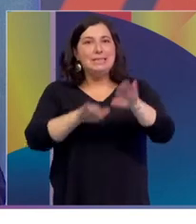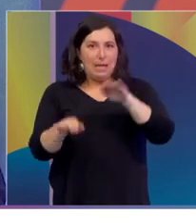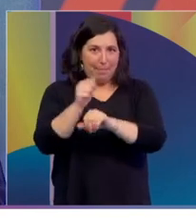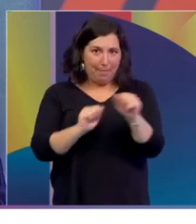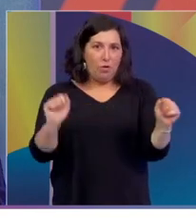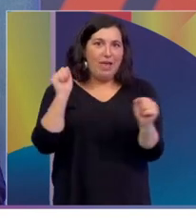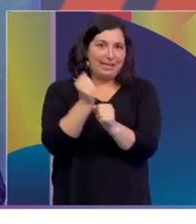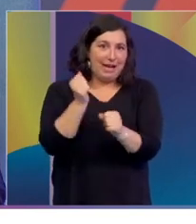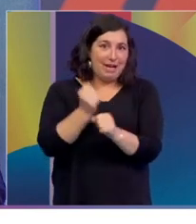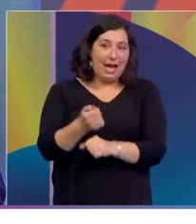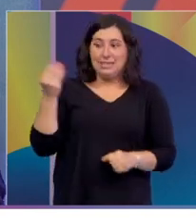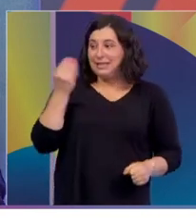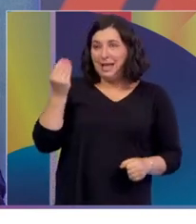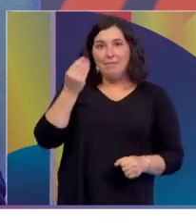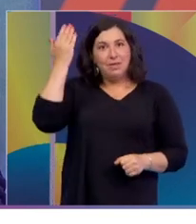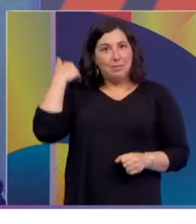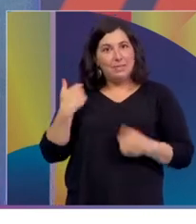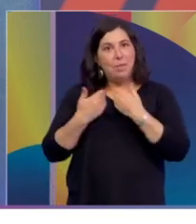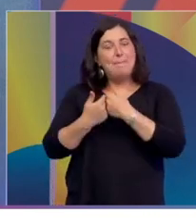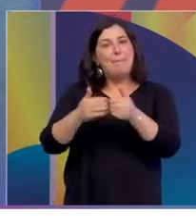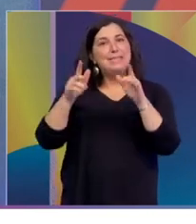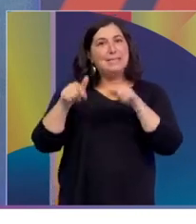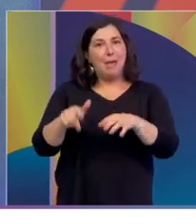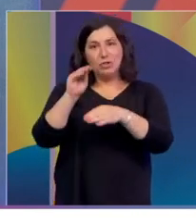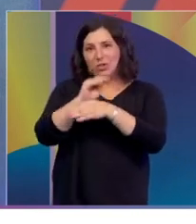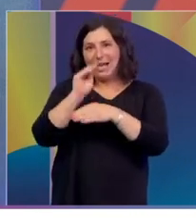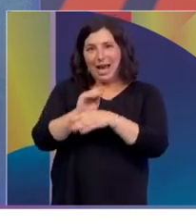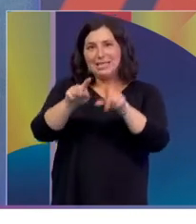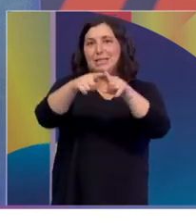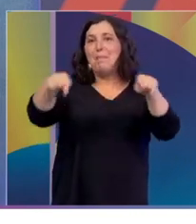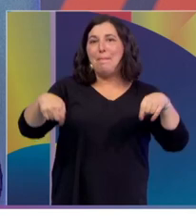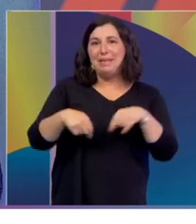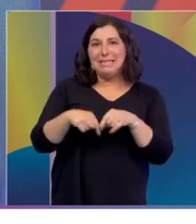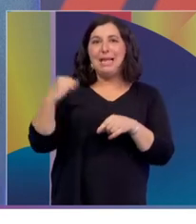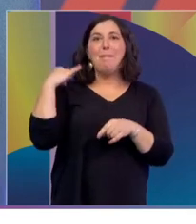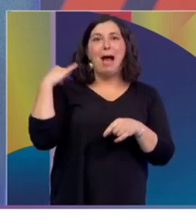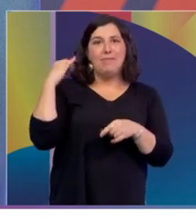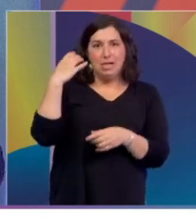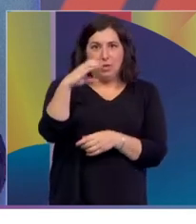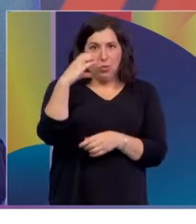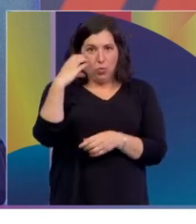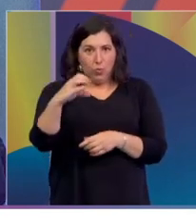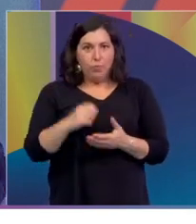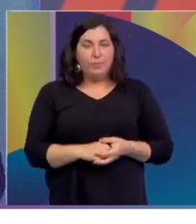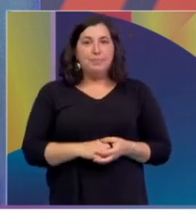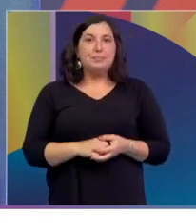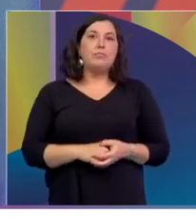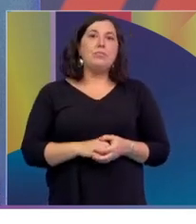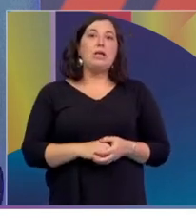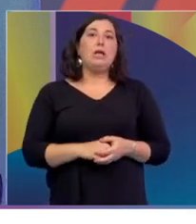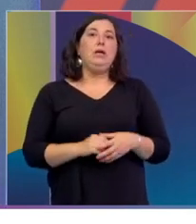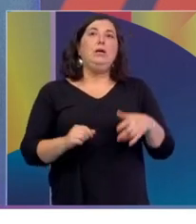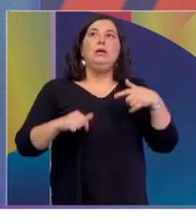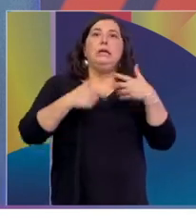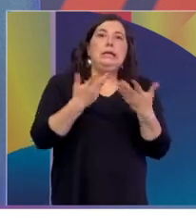Comenzamos el sábado pasado con las clases en la piscina del club y después tenemos, claro, con todo este tiempo de